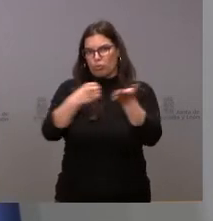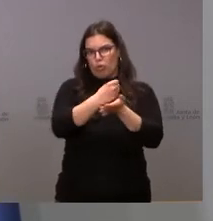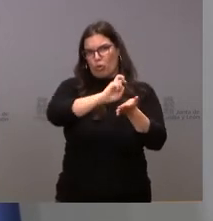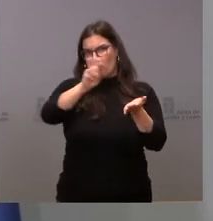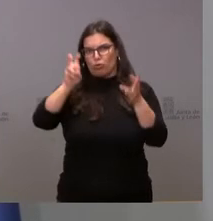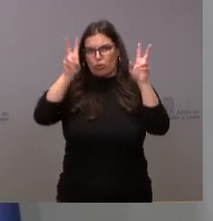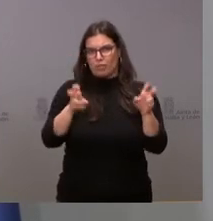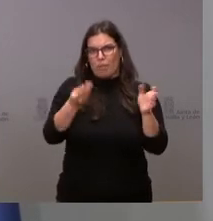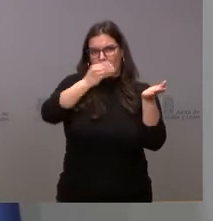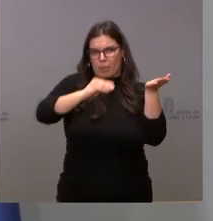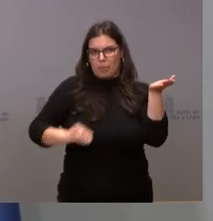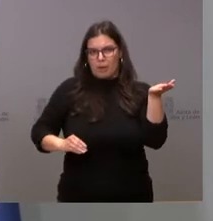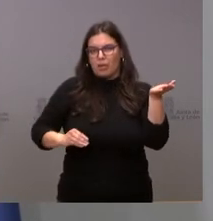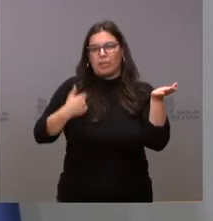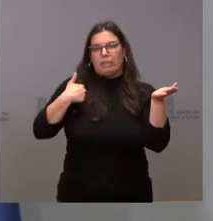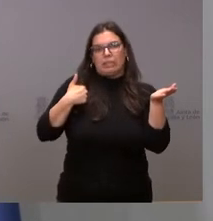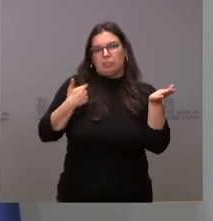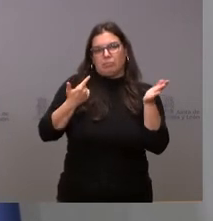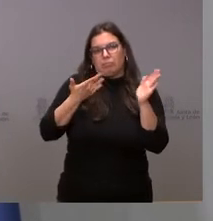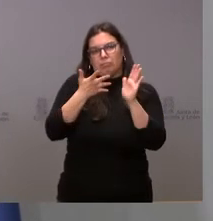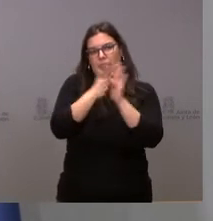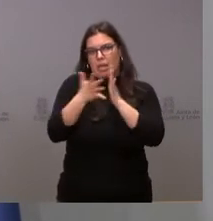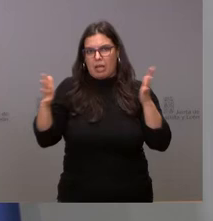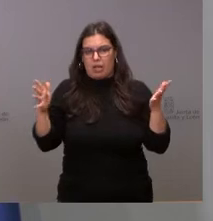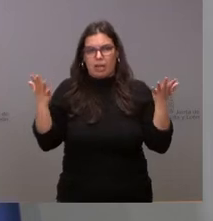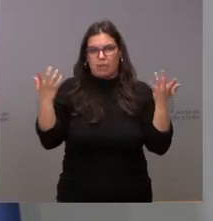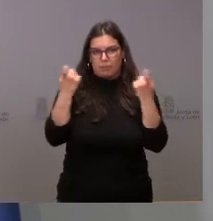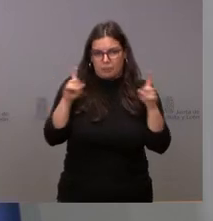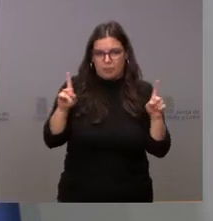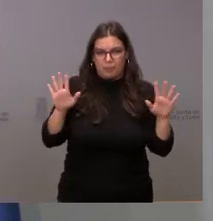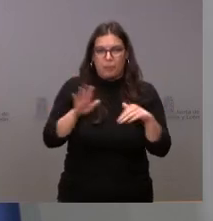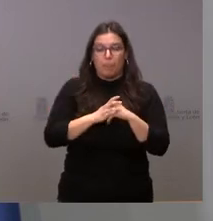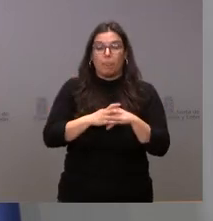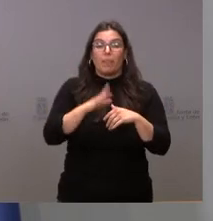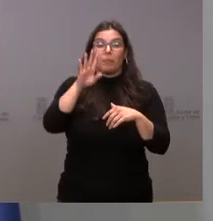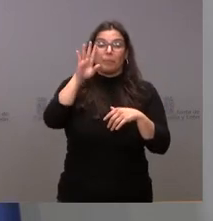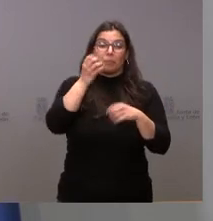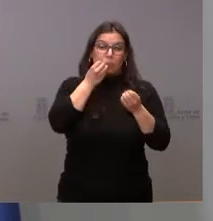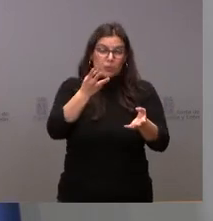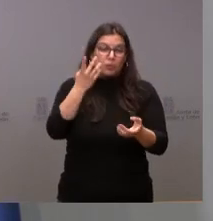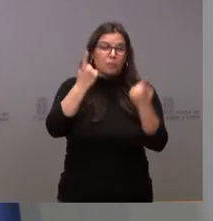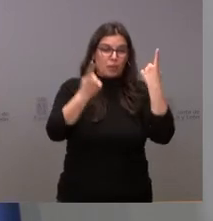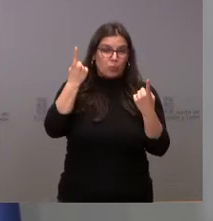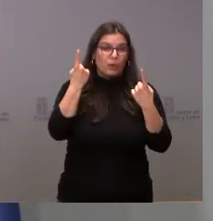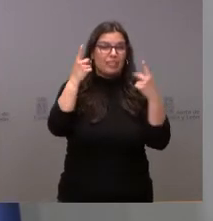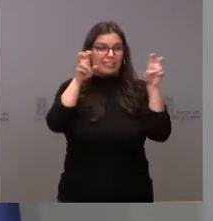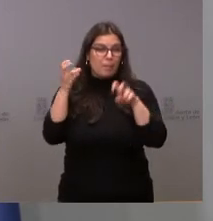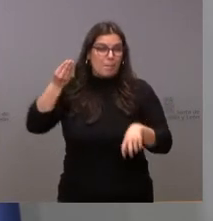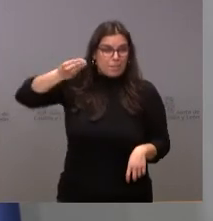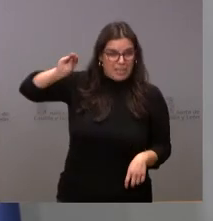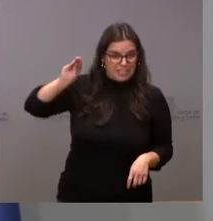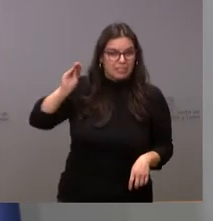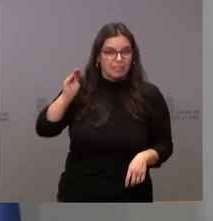y que yo tampoco paso a detallar. Sí que les comento algunas cuestiones adicionales